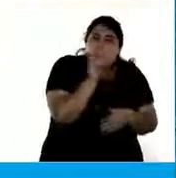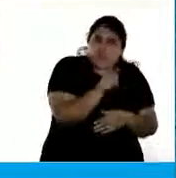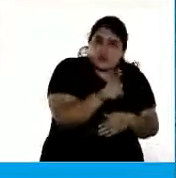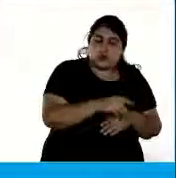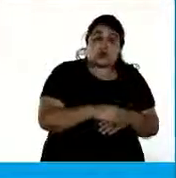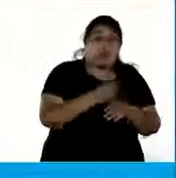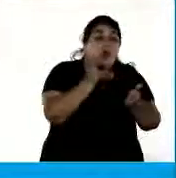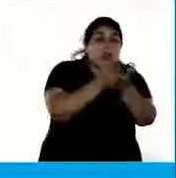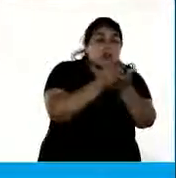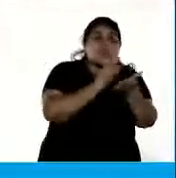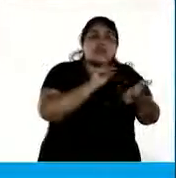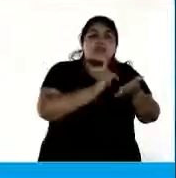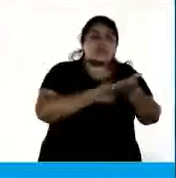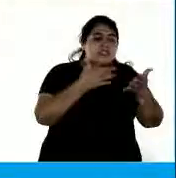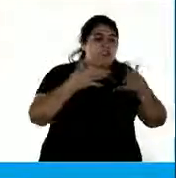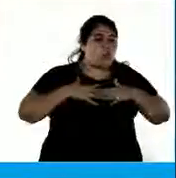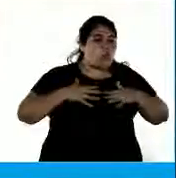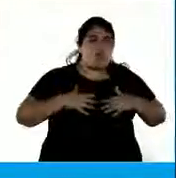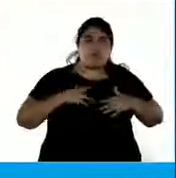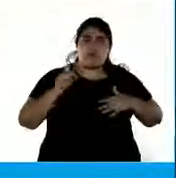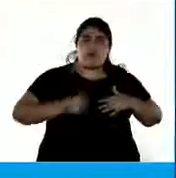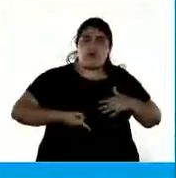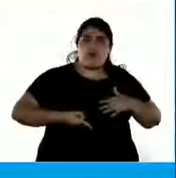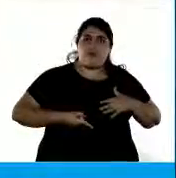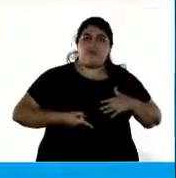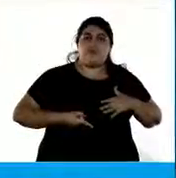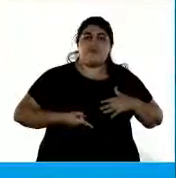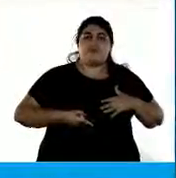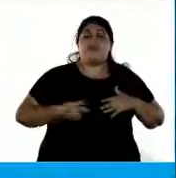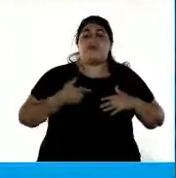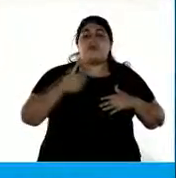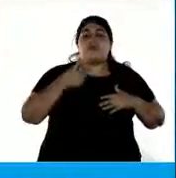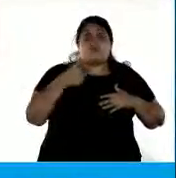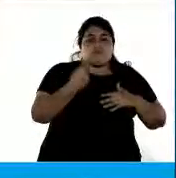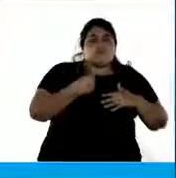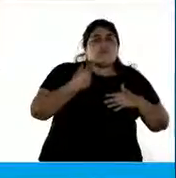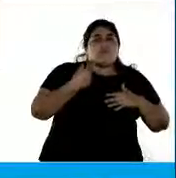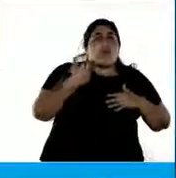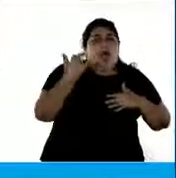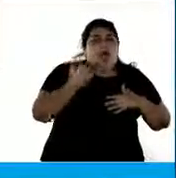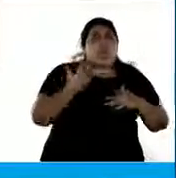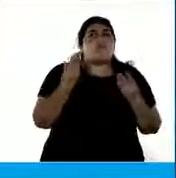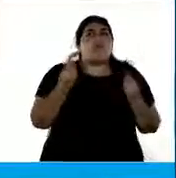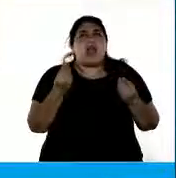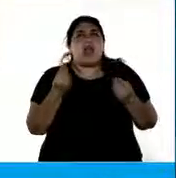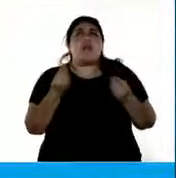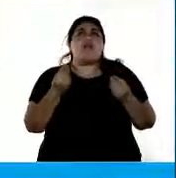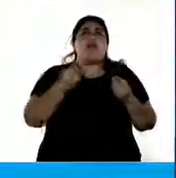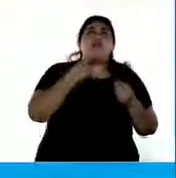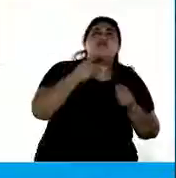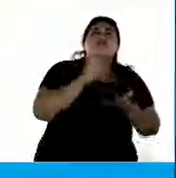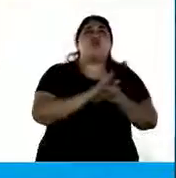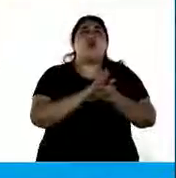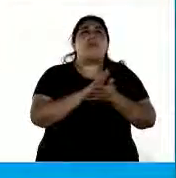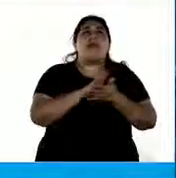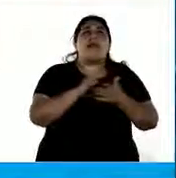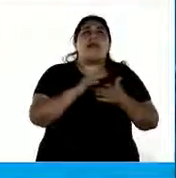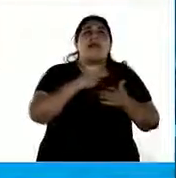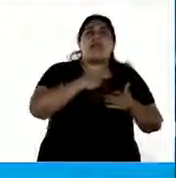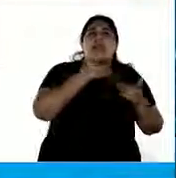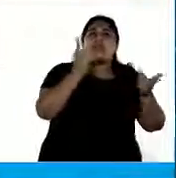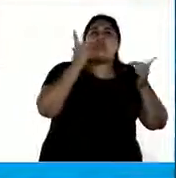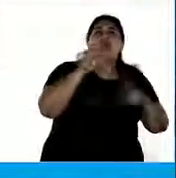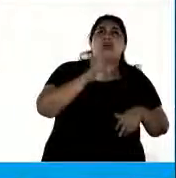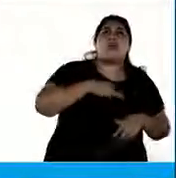derecho a decidir sobre su cuerpo porque tenemos miedo de decir el derecho a gozar de la vida y de sus